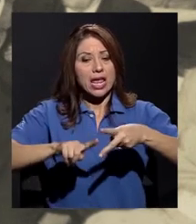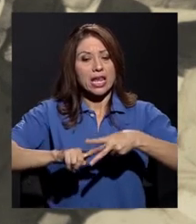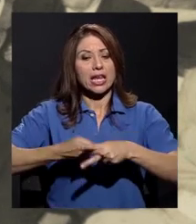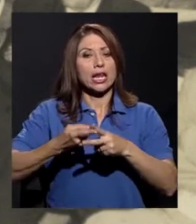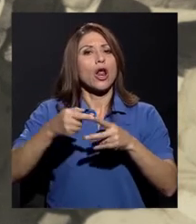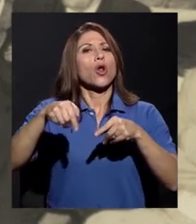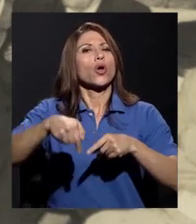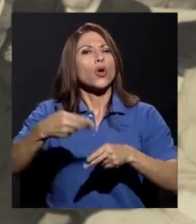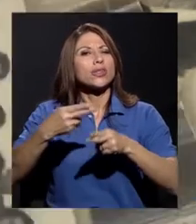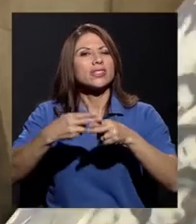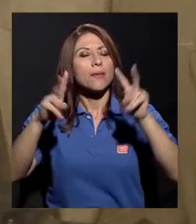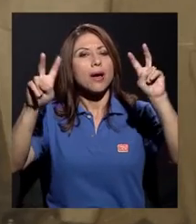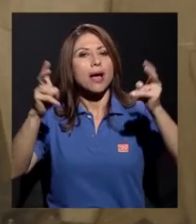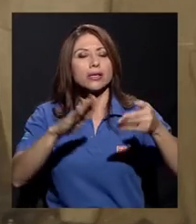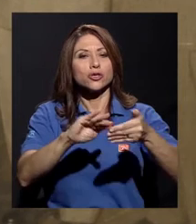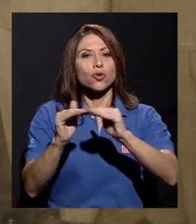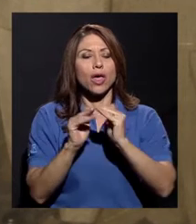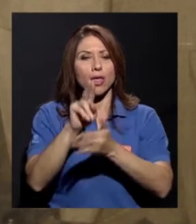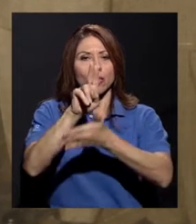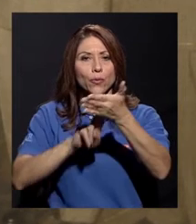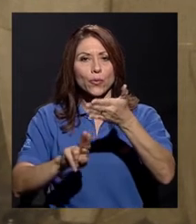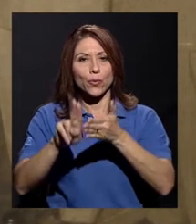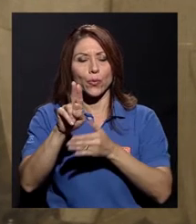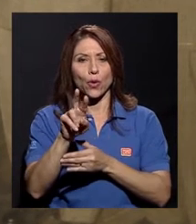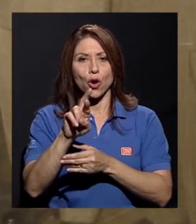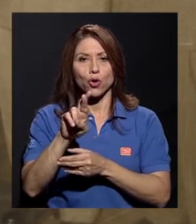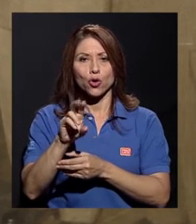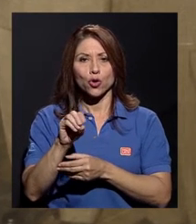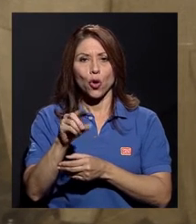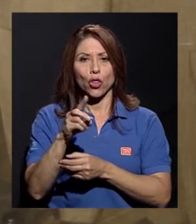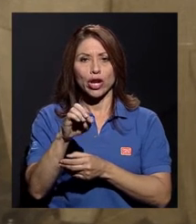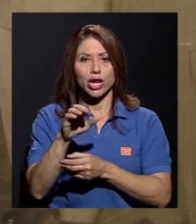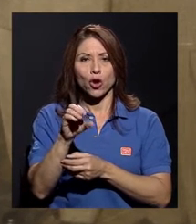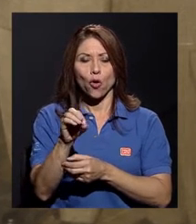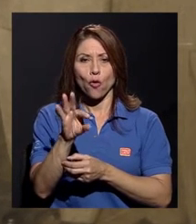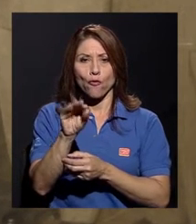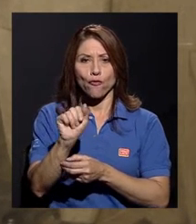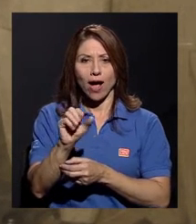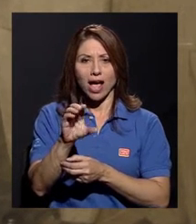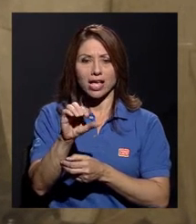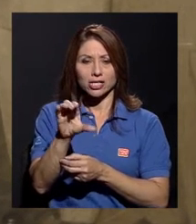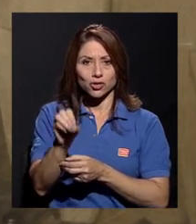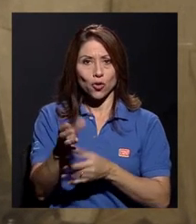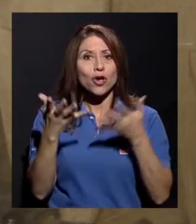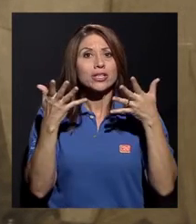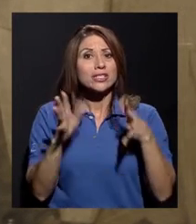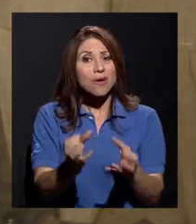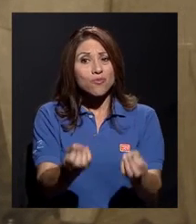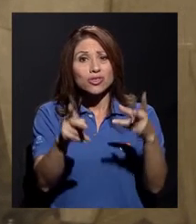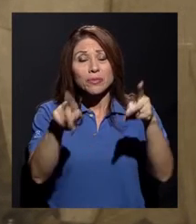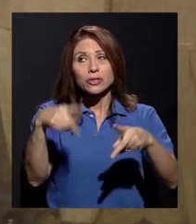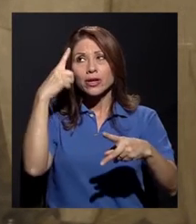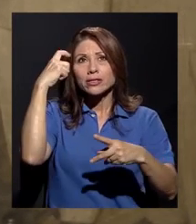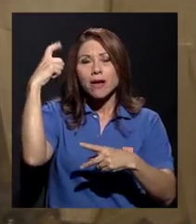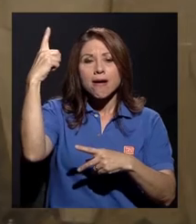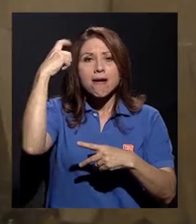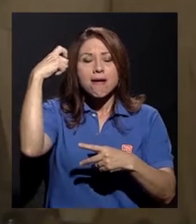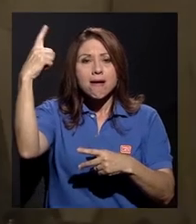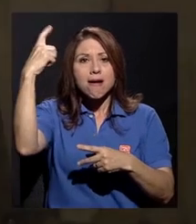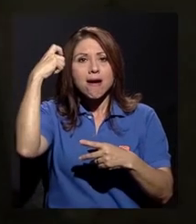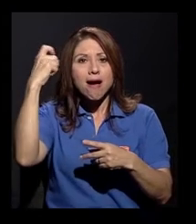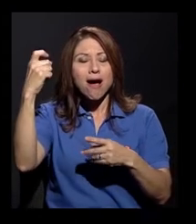conocemos como Ciudad Universitaria Rodrigo Facio. Se comenzaba a construir el sueño de muchos que hoy nombran a las